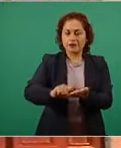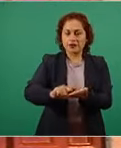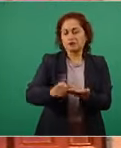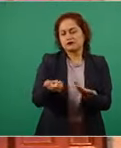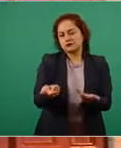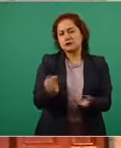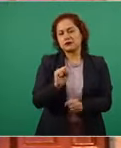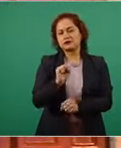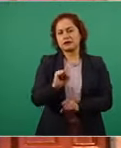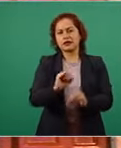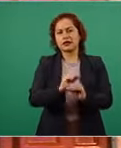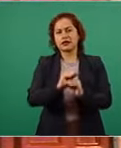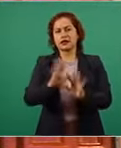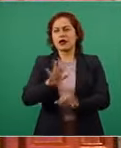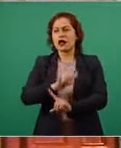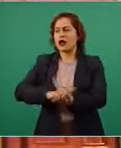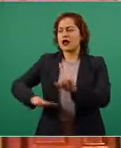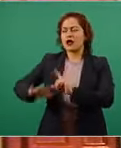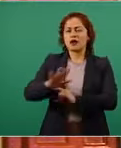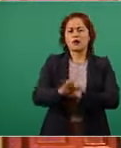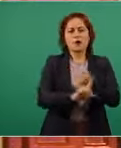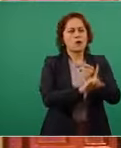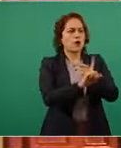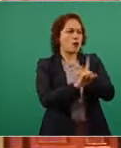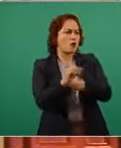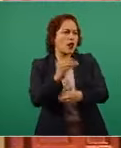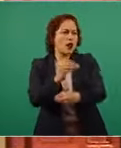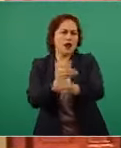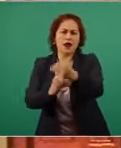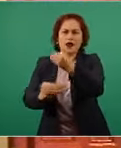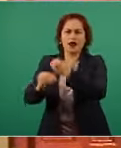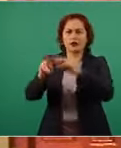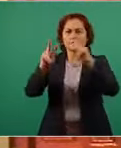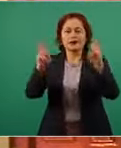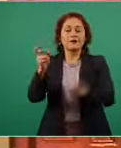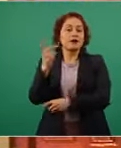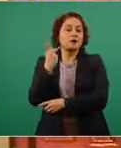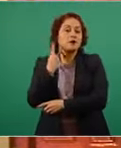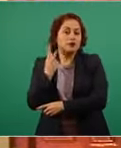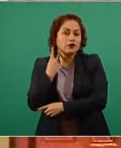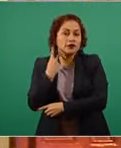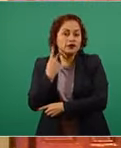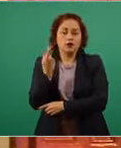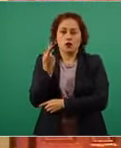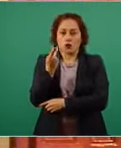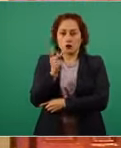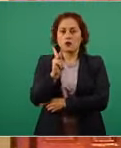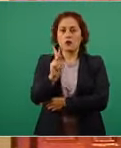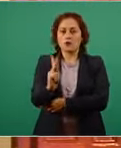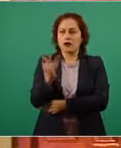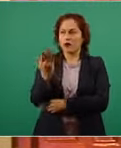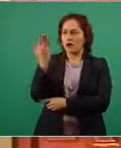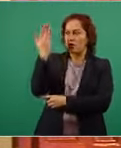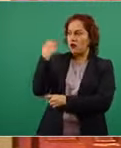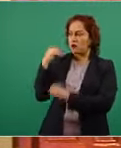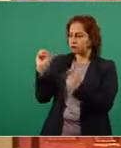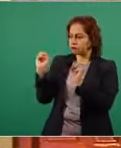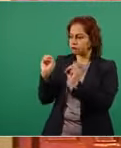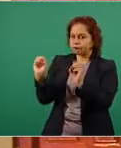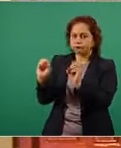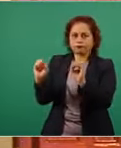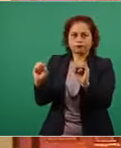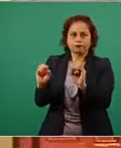turbulencias políticas y sin antecedentes de una práctica democrática en otros momentos